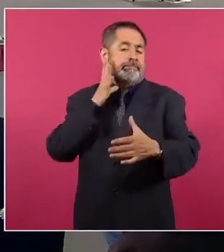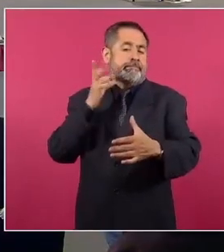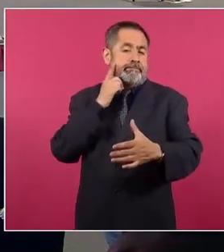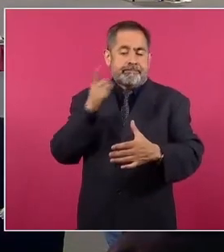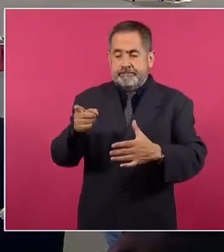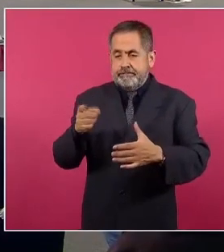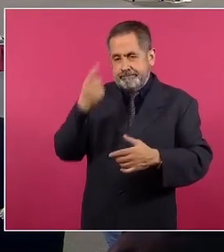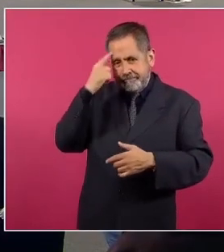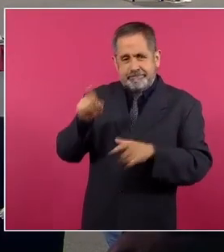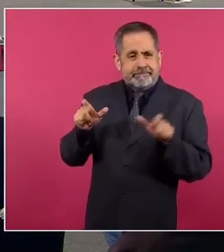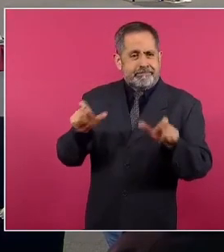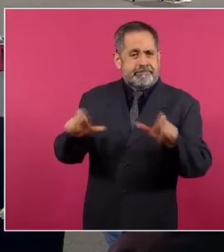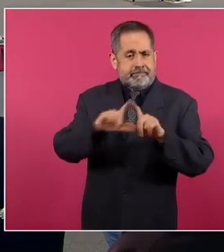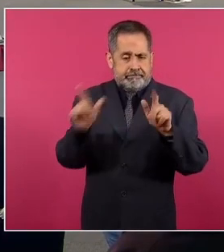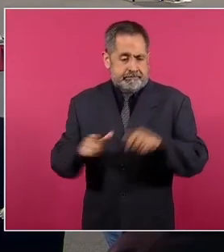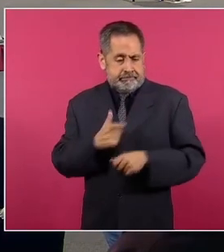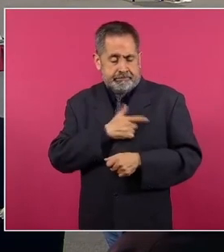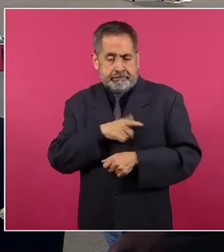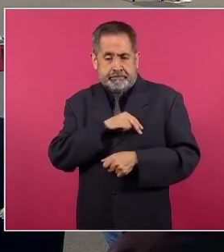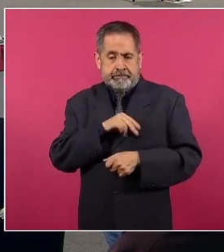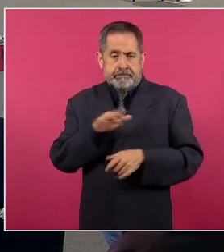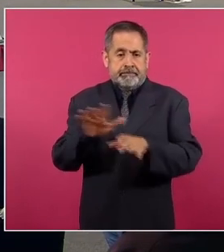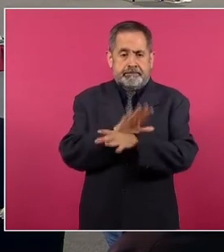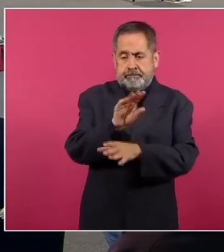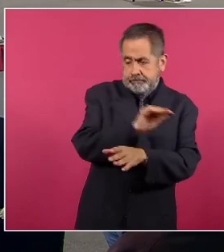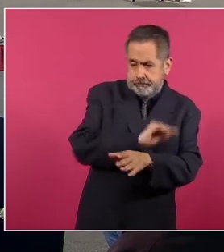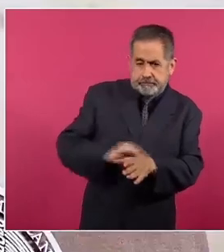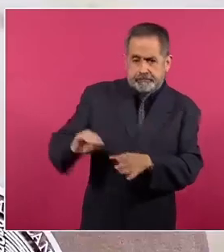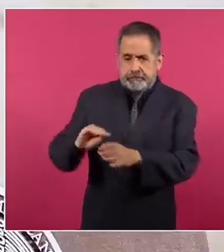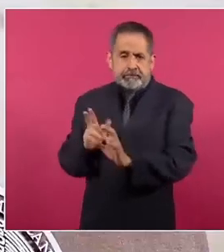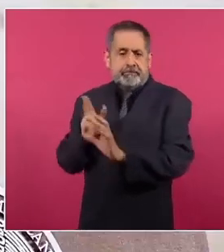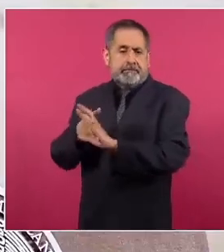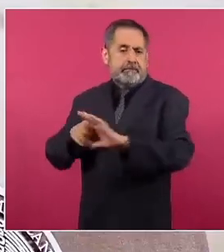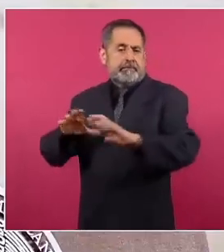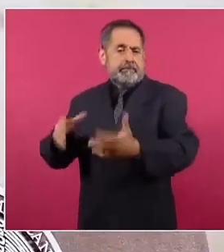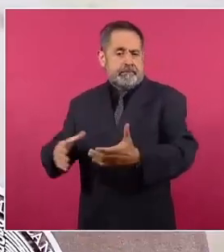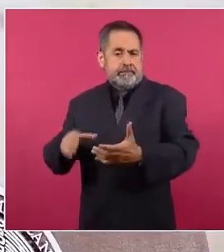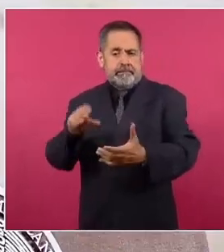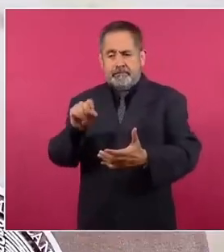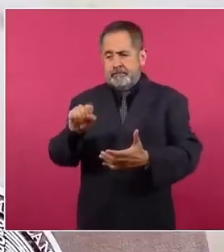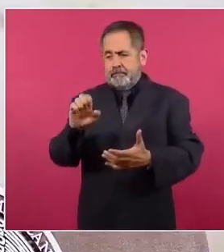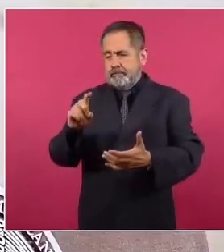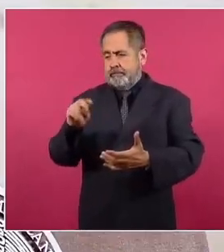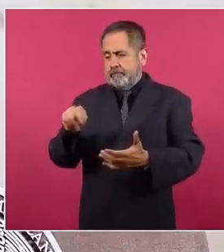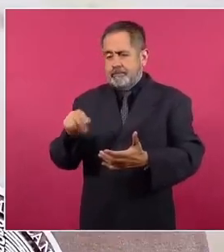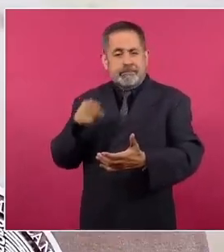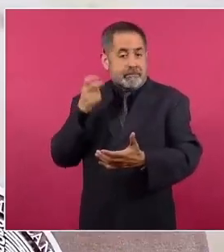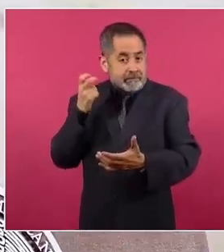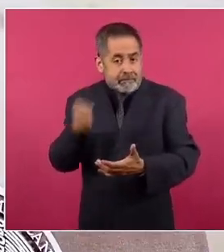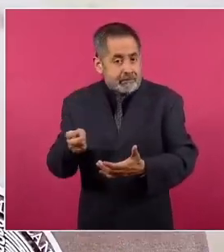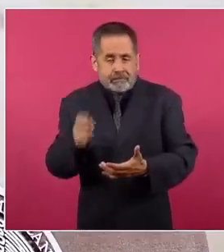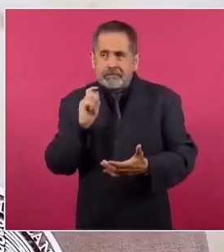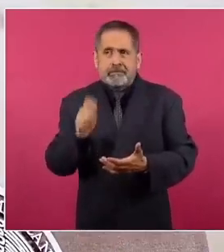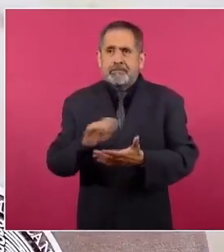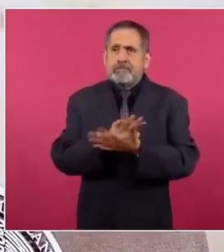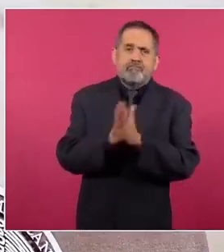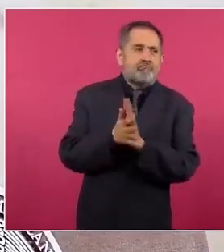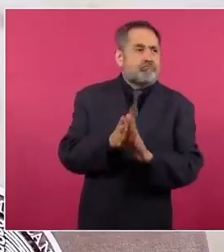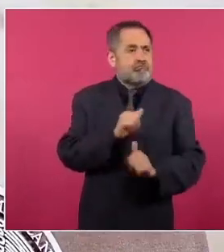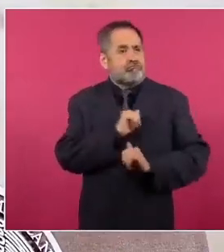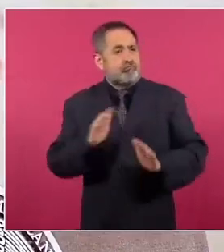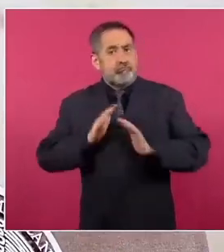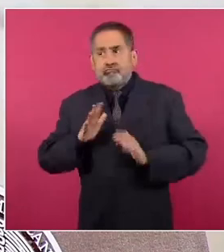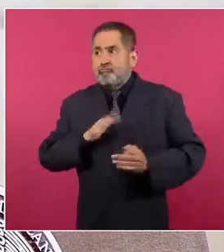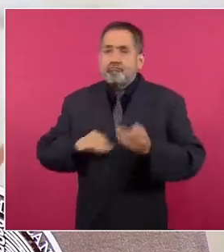Secretaría de la Defensa Nacional. Pero eso no significa militarizar el país. Al menos